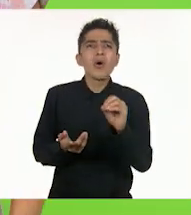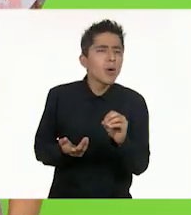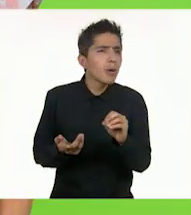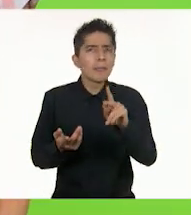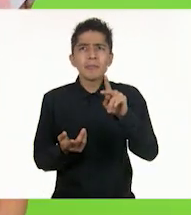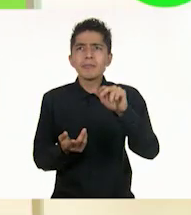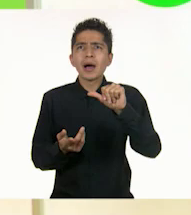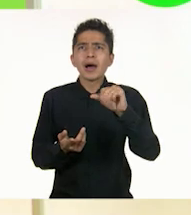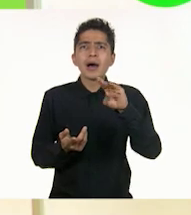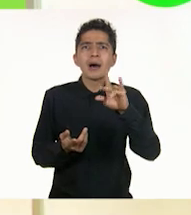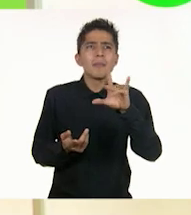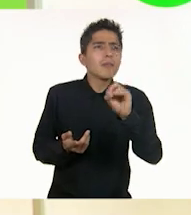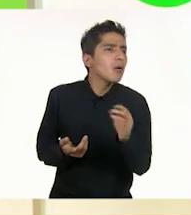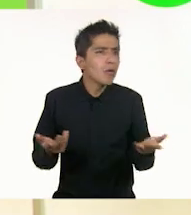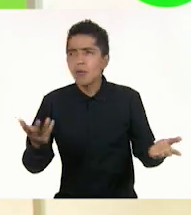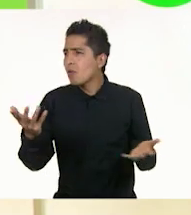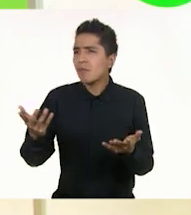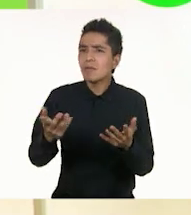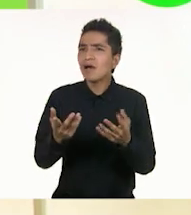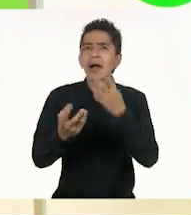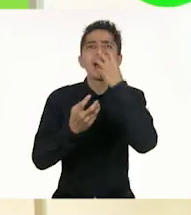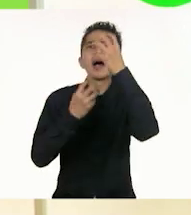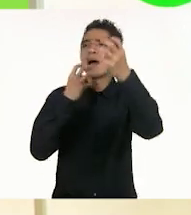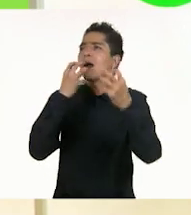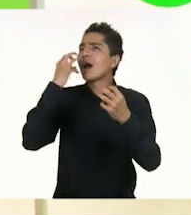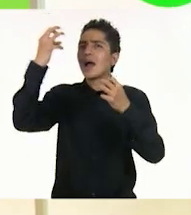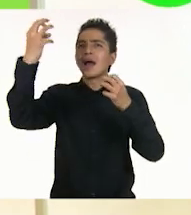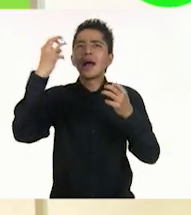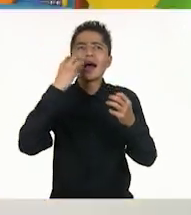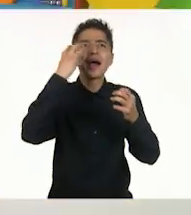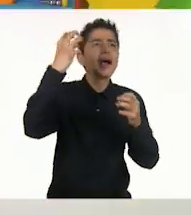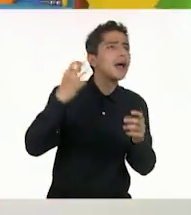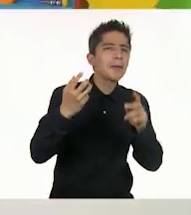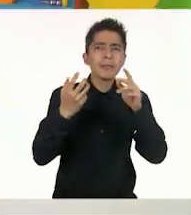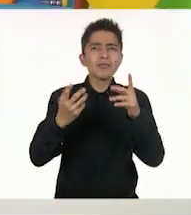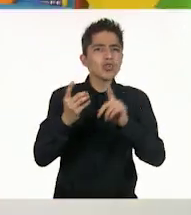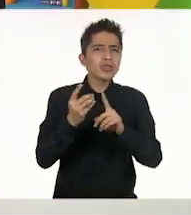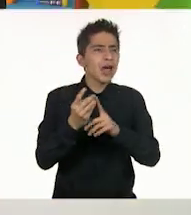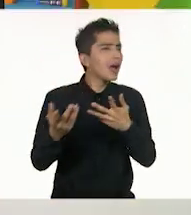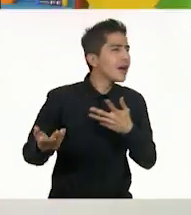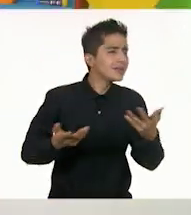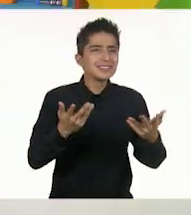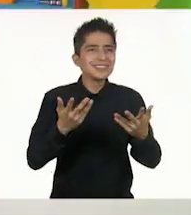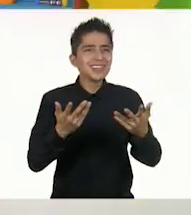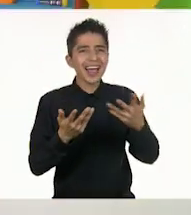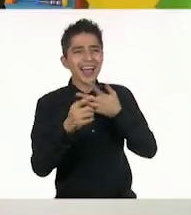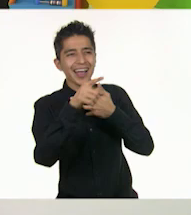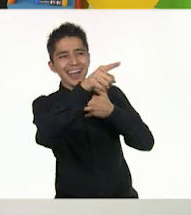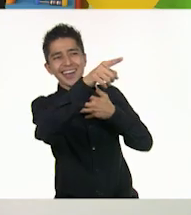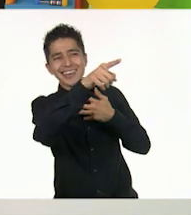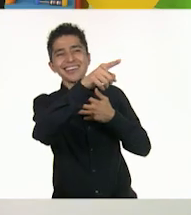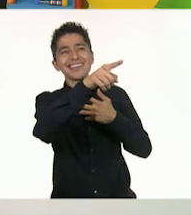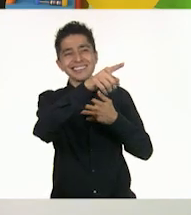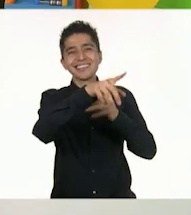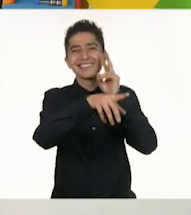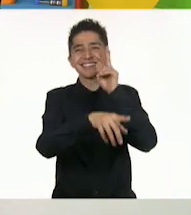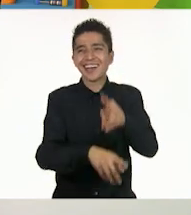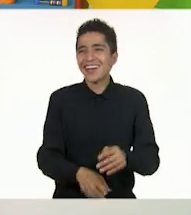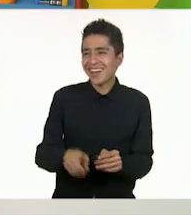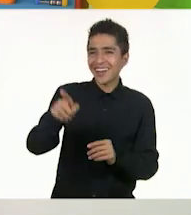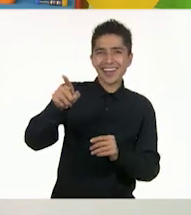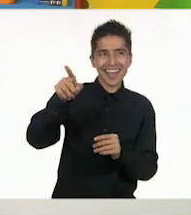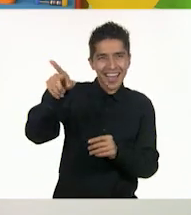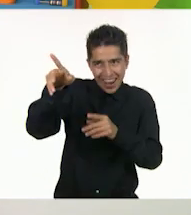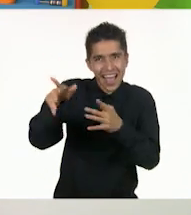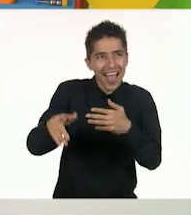¡Pablo! ¡Pablo! ¡Pablo! ¡Pablo! ¿Dónde se metió? ¡Ay, ahí andas! ¡Pablo, ven! Te